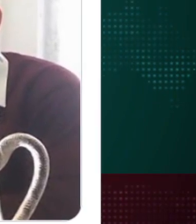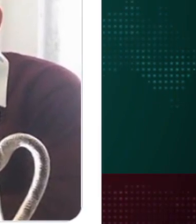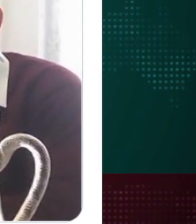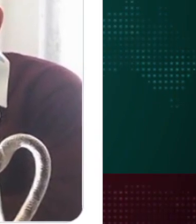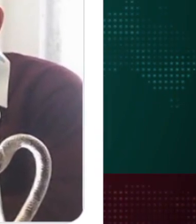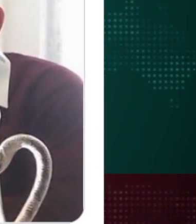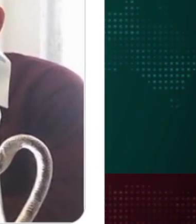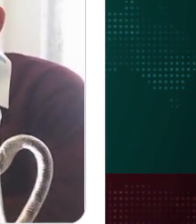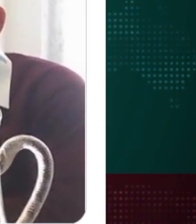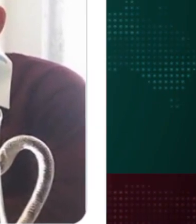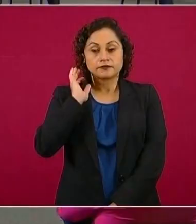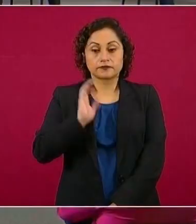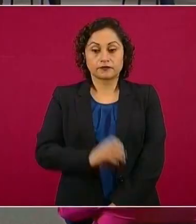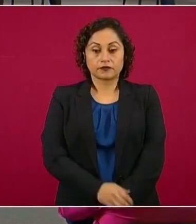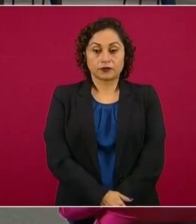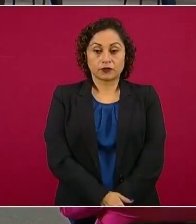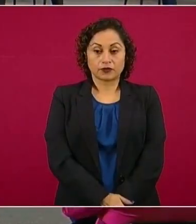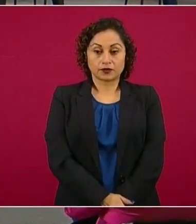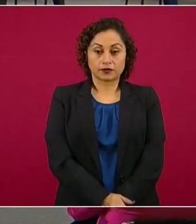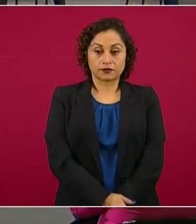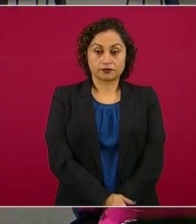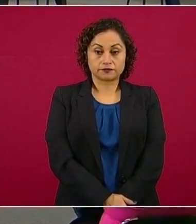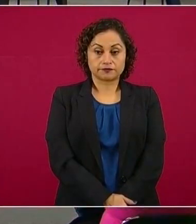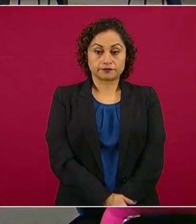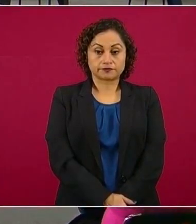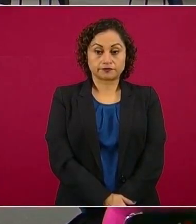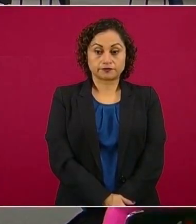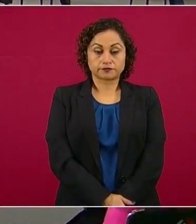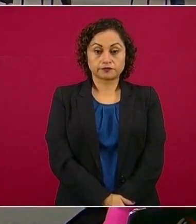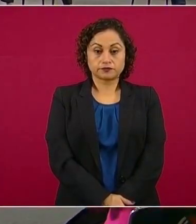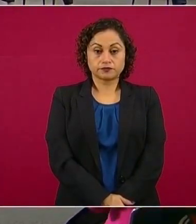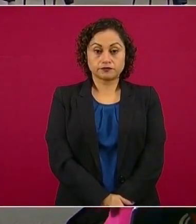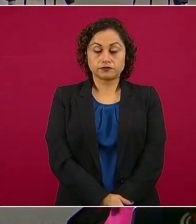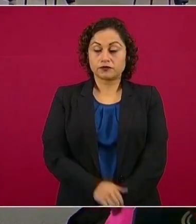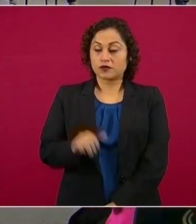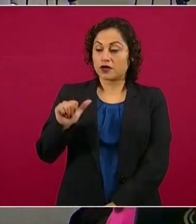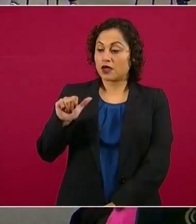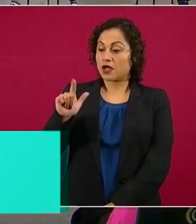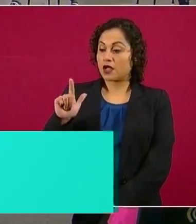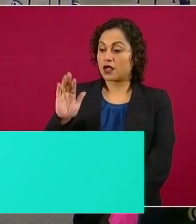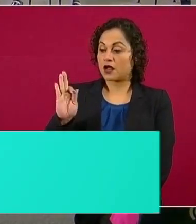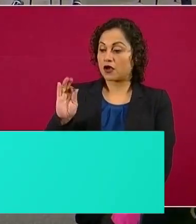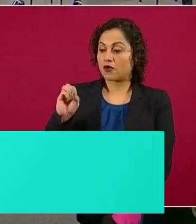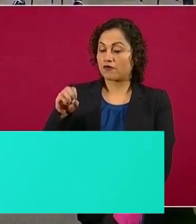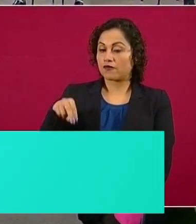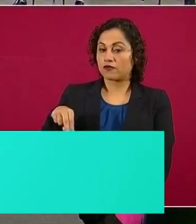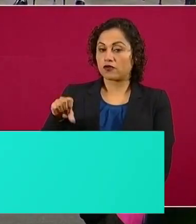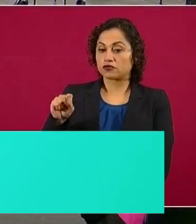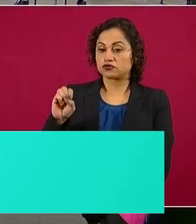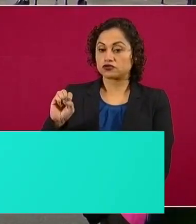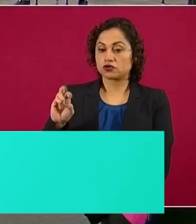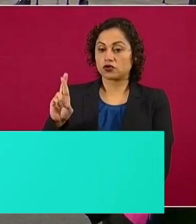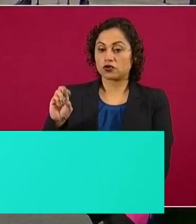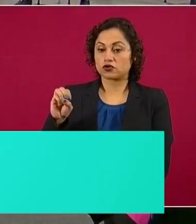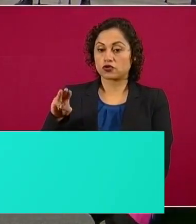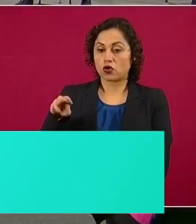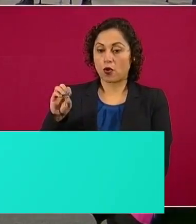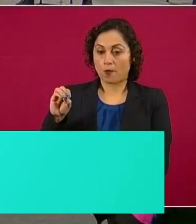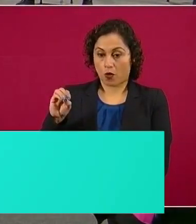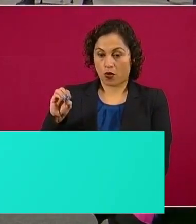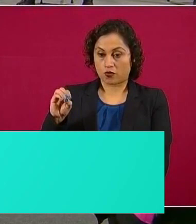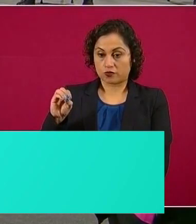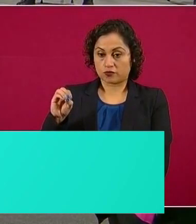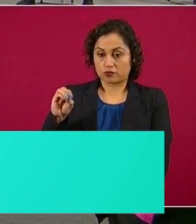entre el sector privado, lo cual aseguró lo ha hecho muy bien. Alfonso Romo dejará la coordinación